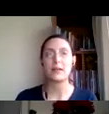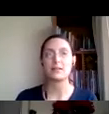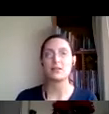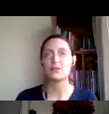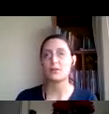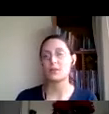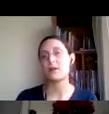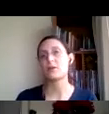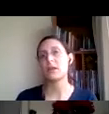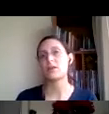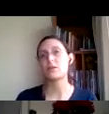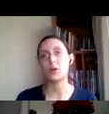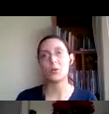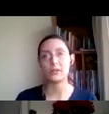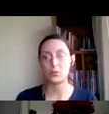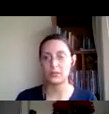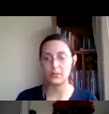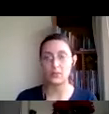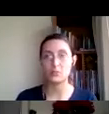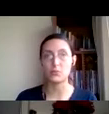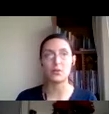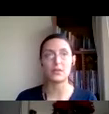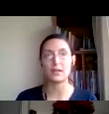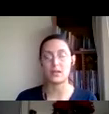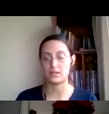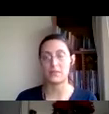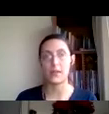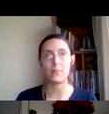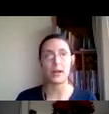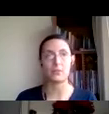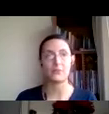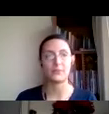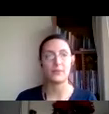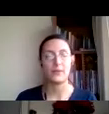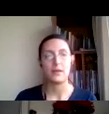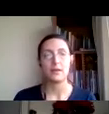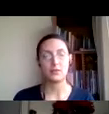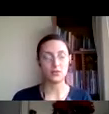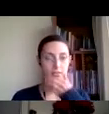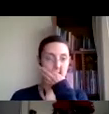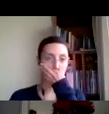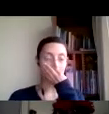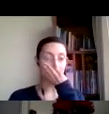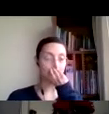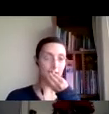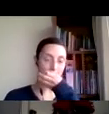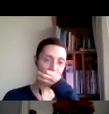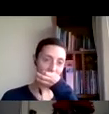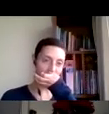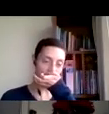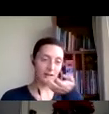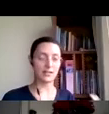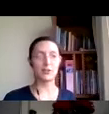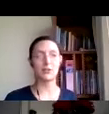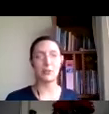problema es encontrar un trabajo que no te coma todo el tiempo del mundo y que esté bien pagado. Entonces, ¿quién de aquí quiere